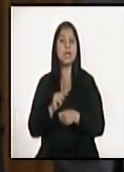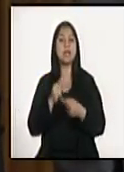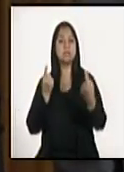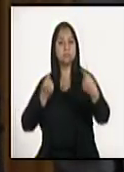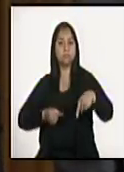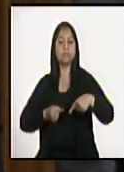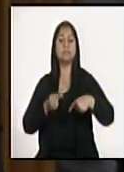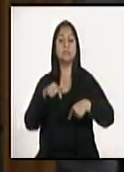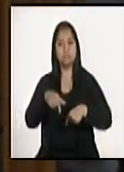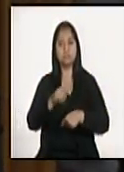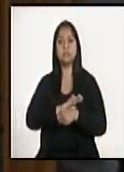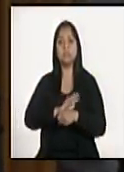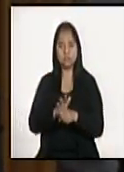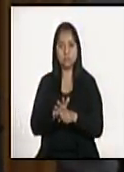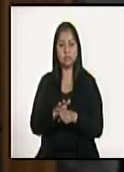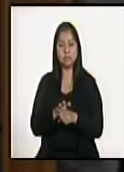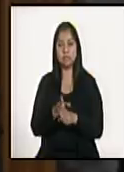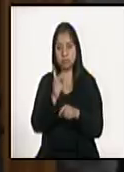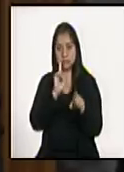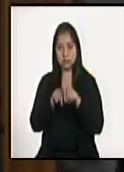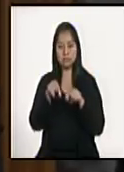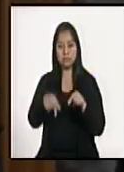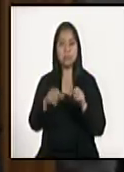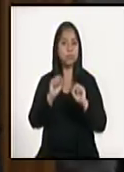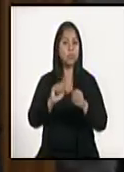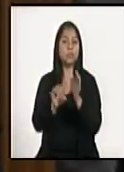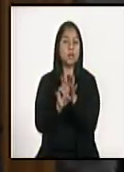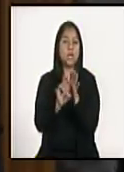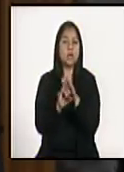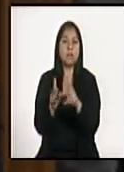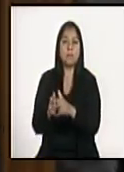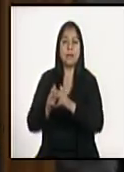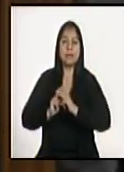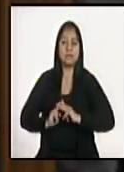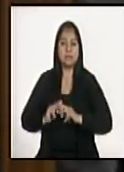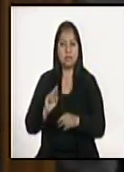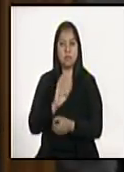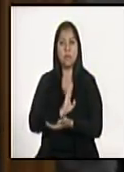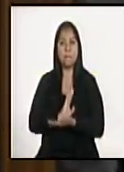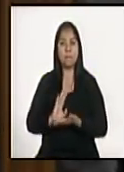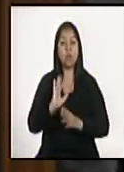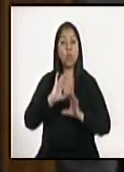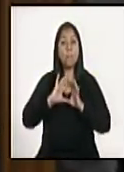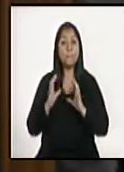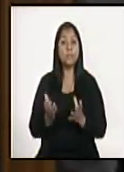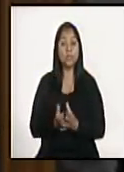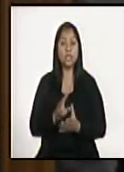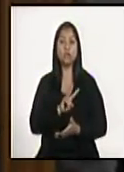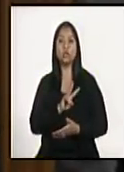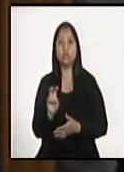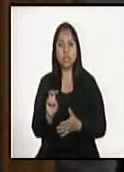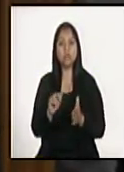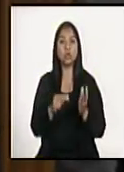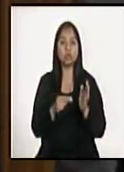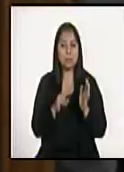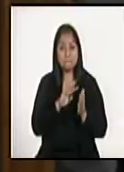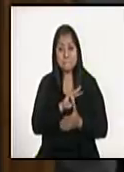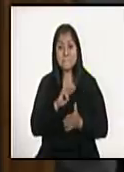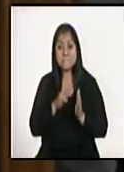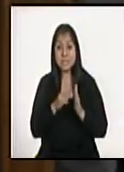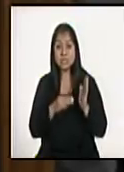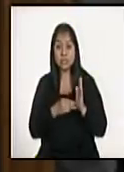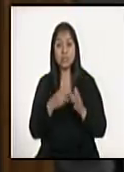la prevención del COVID-19, como por ejemplo tenemos el préstamo que es un préstamo del Banco Mundial de doscientos millones de dólares, que tendríamos acceso